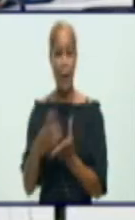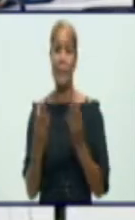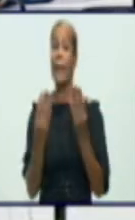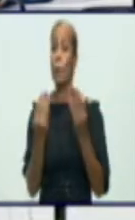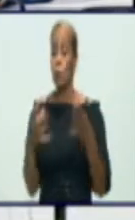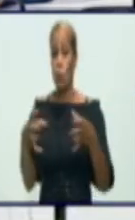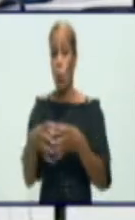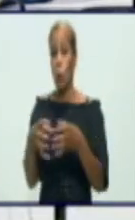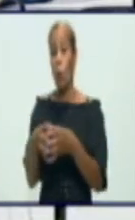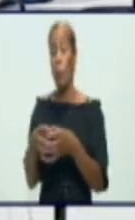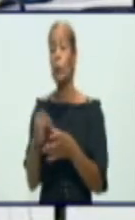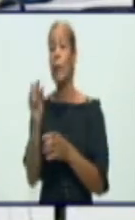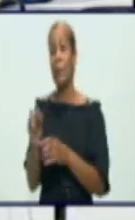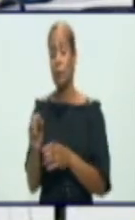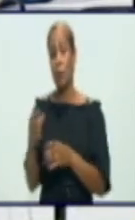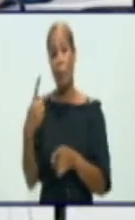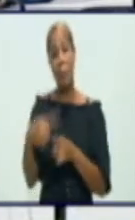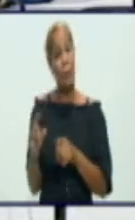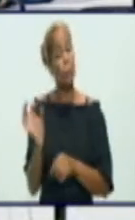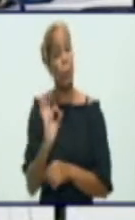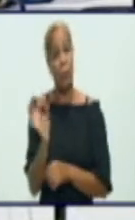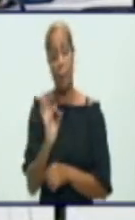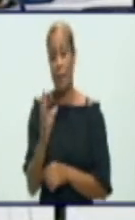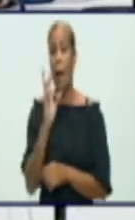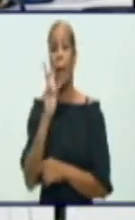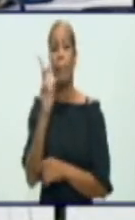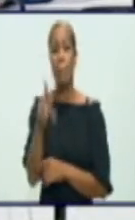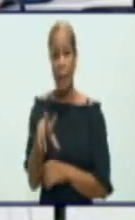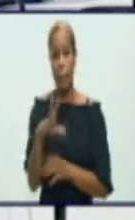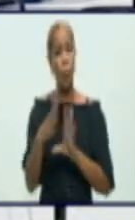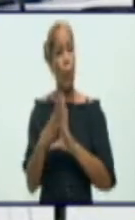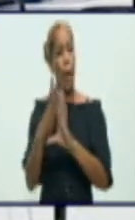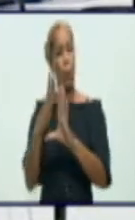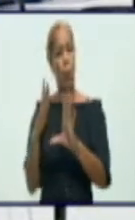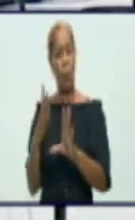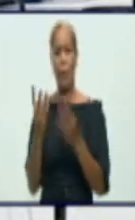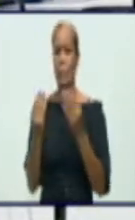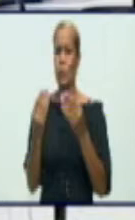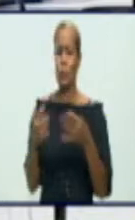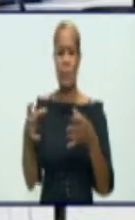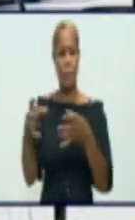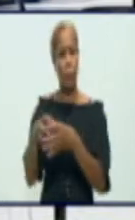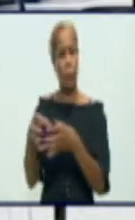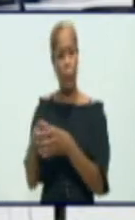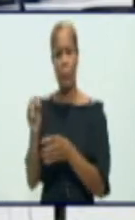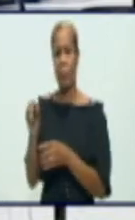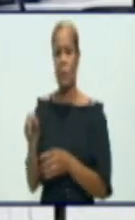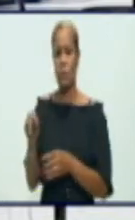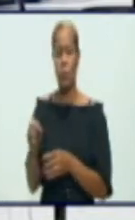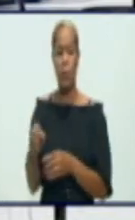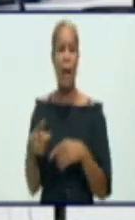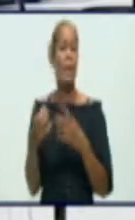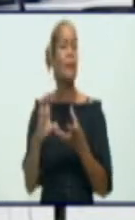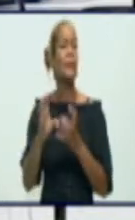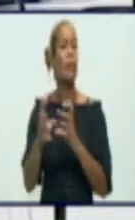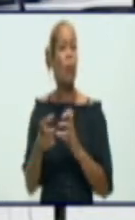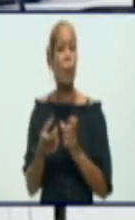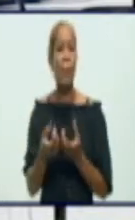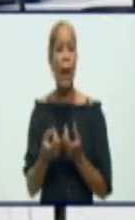de personas en las colas, todavía vemos aglomeración de personas de manera innecesaria. La doctora hablaba de